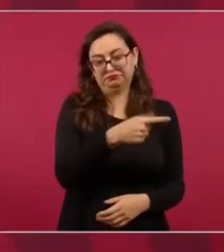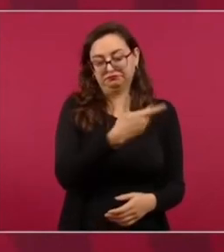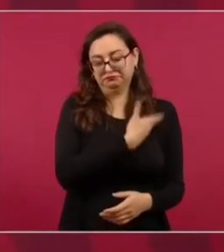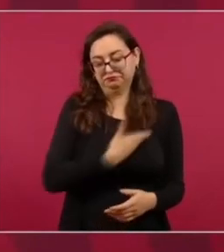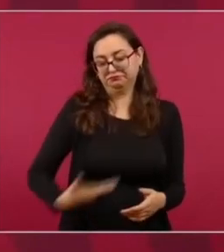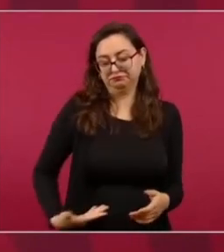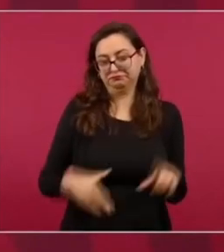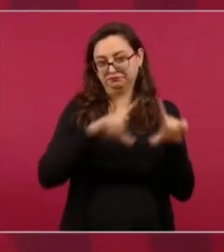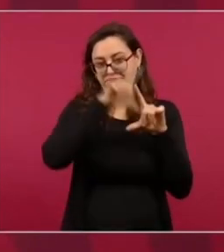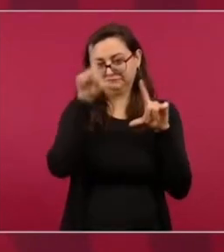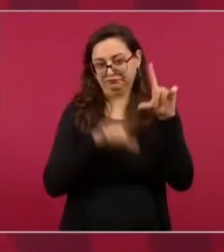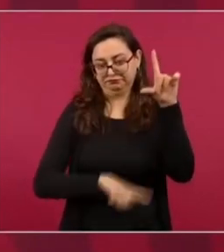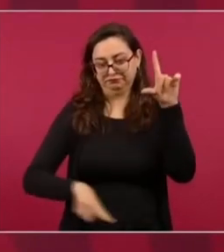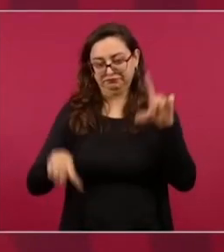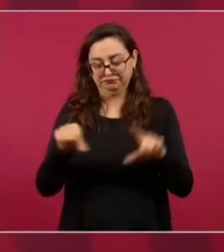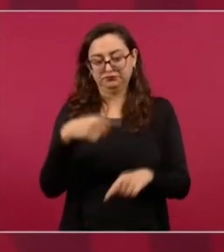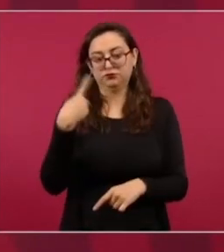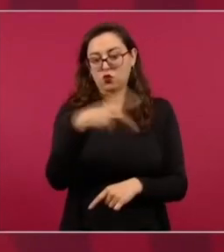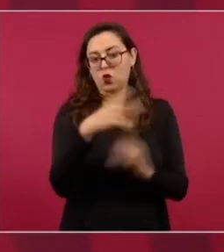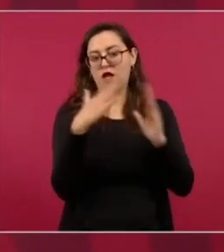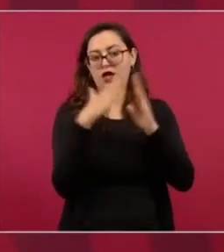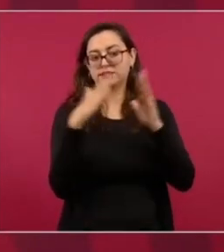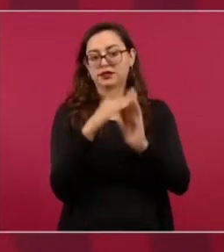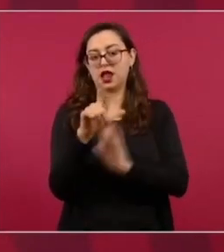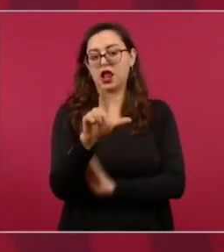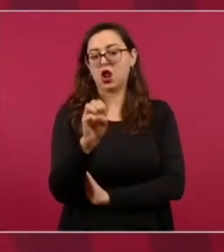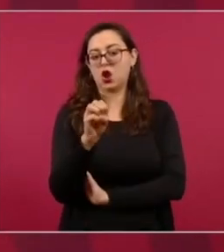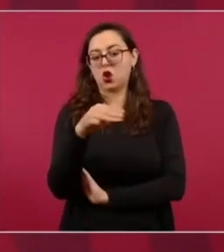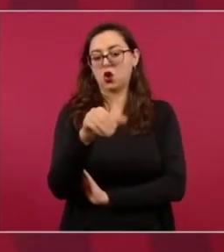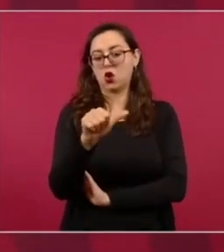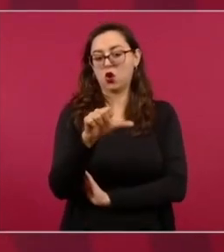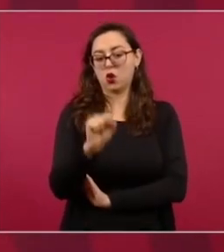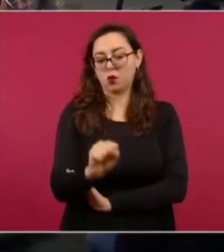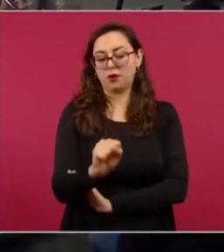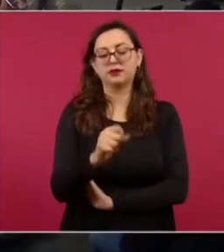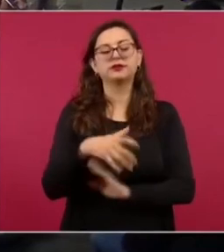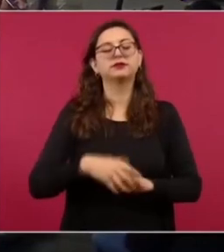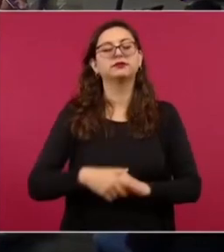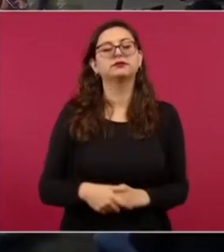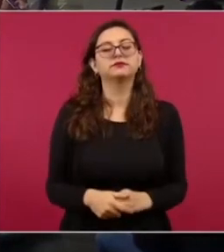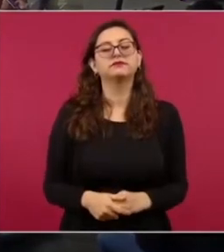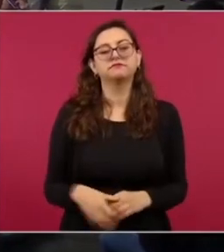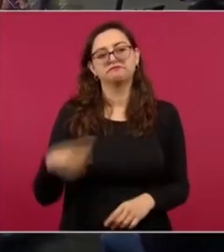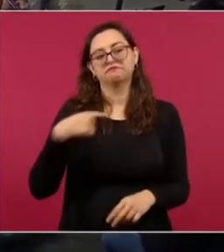en una las lomas que le había prestado Roberto Hernández